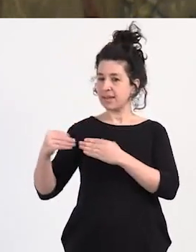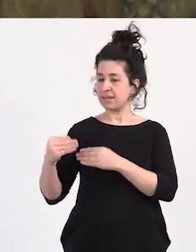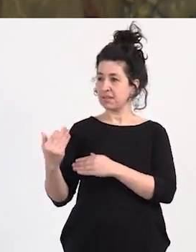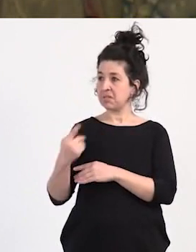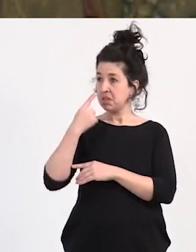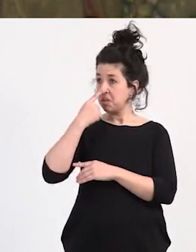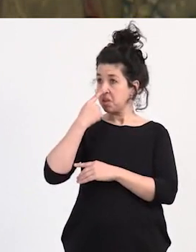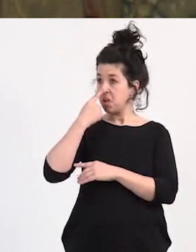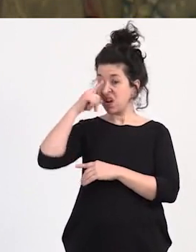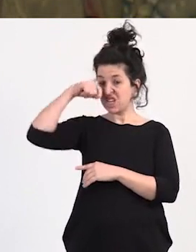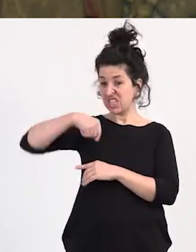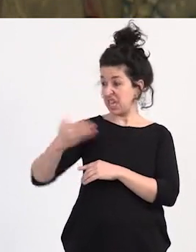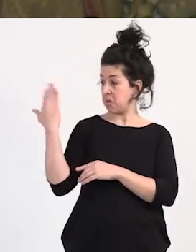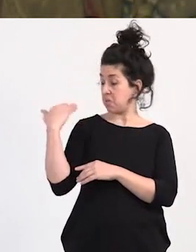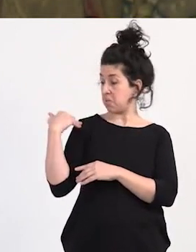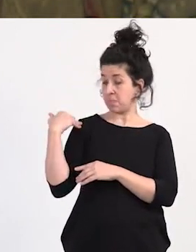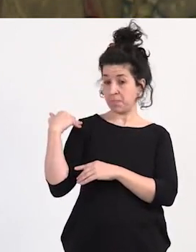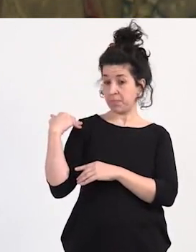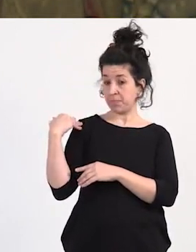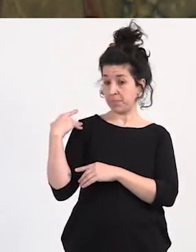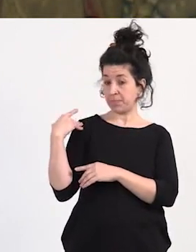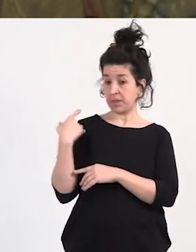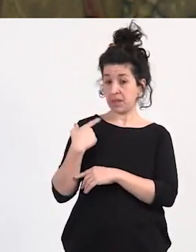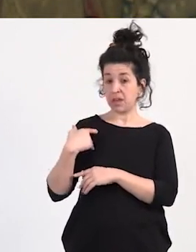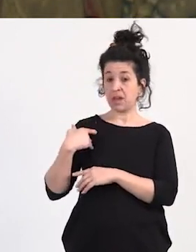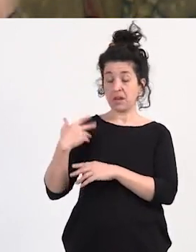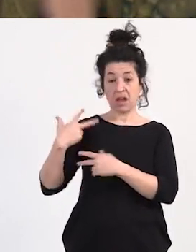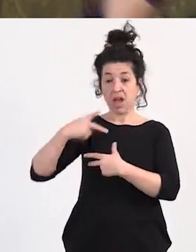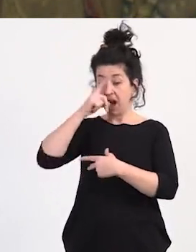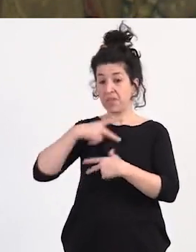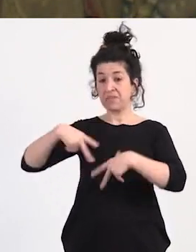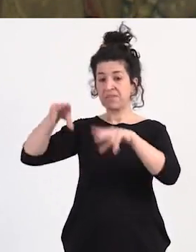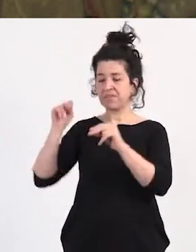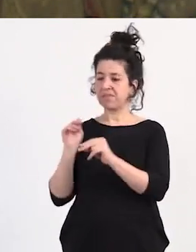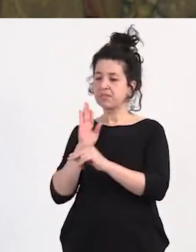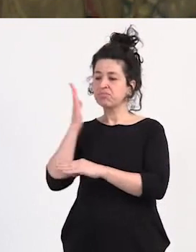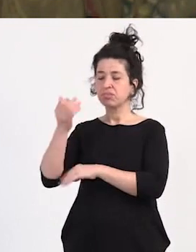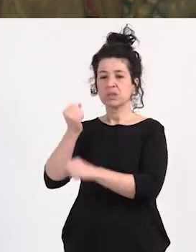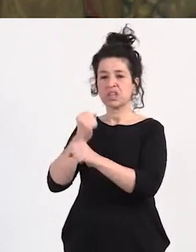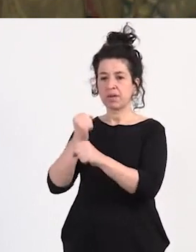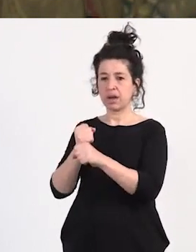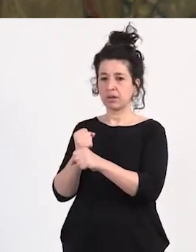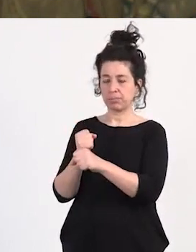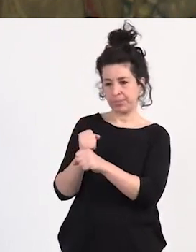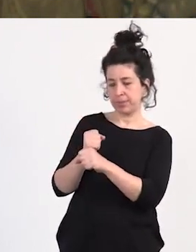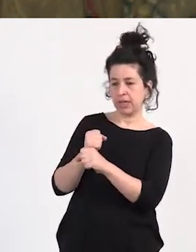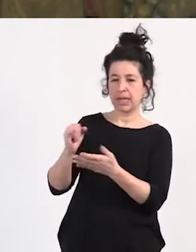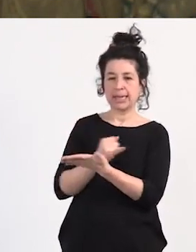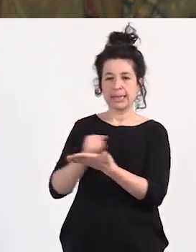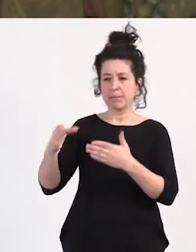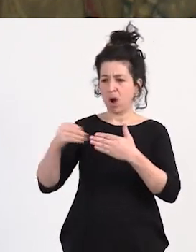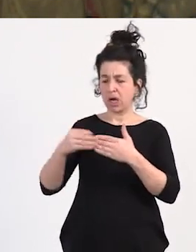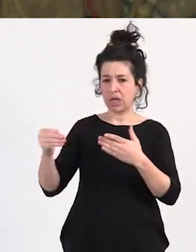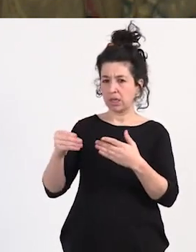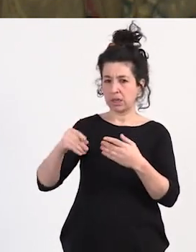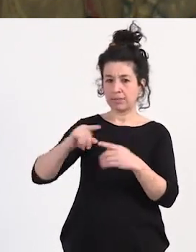este año fin de año y es absolutamente diferente el tipo de cliente que había antes de penalizar al cliente que el tipo de cliente que hay